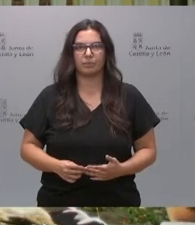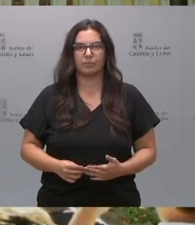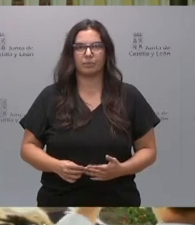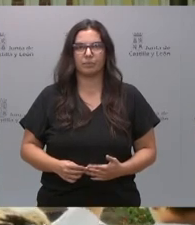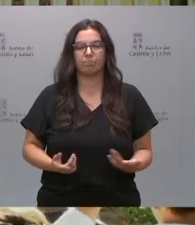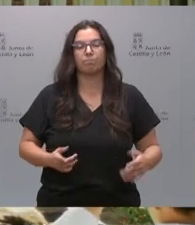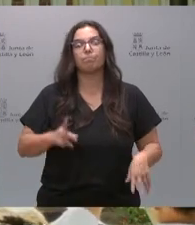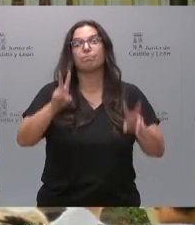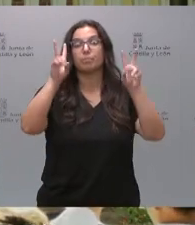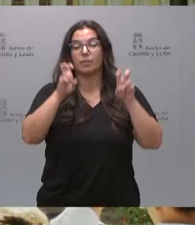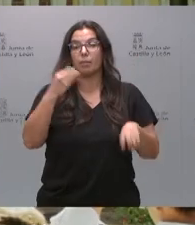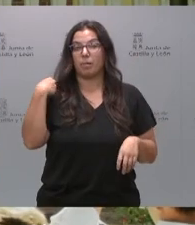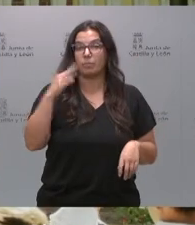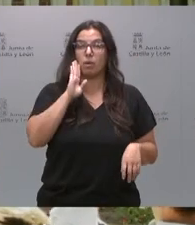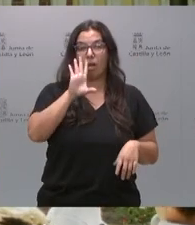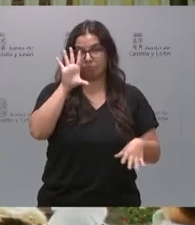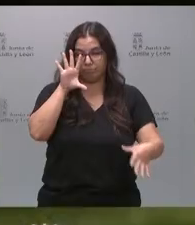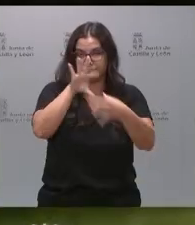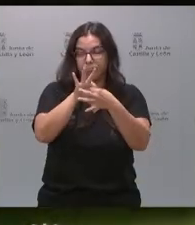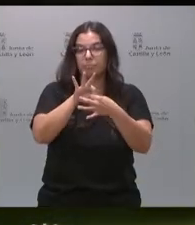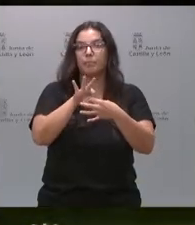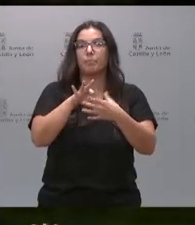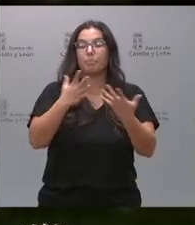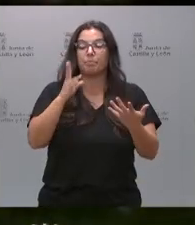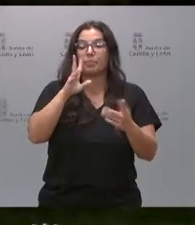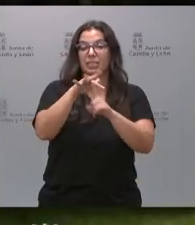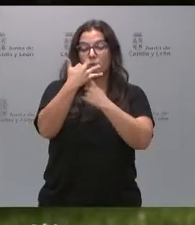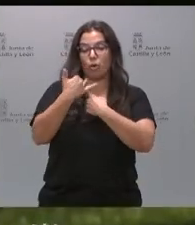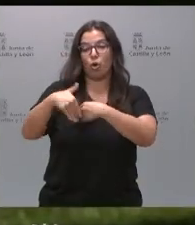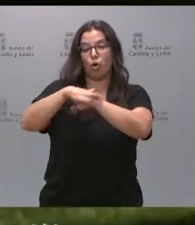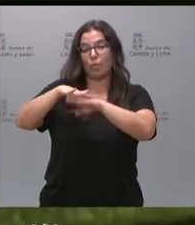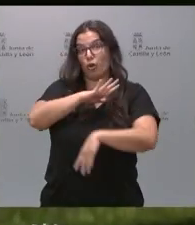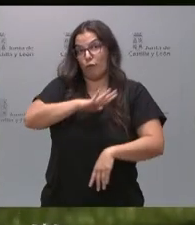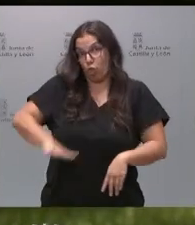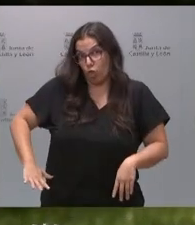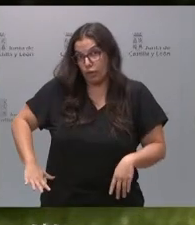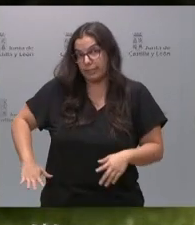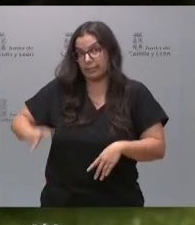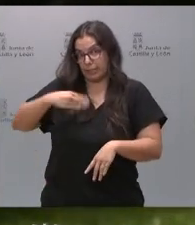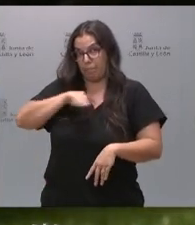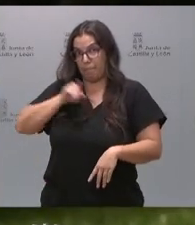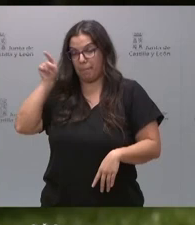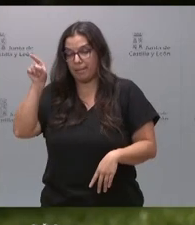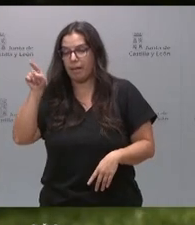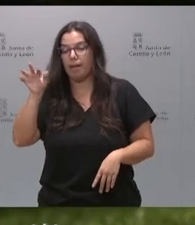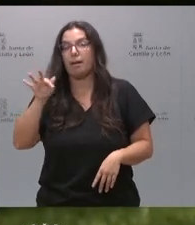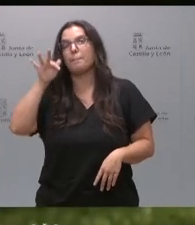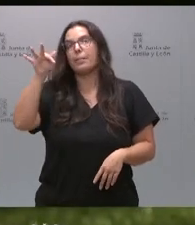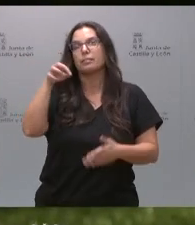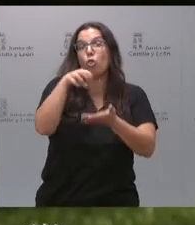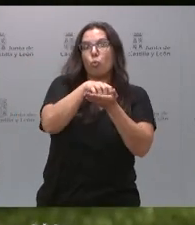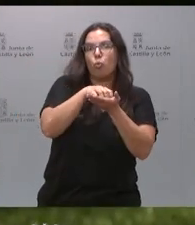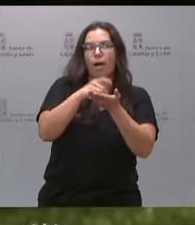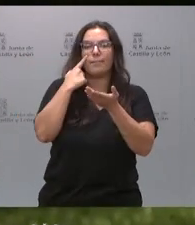Sí, sobre esto mismo, por enlazarlo, dadas las circunstancias, con un Gobierno en funciones y con una incertidumbre en torno a la